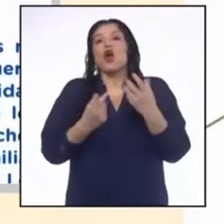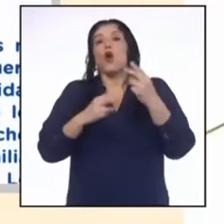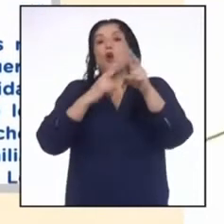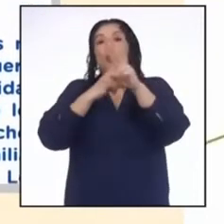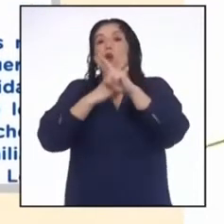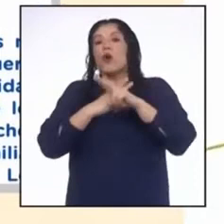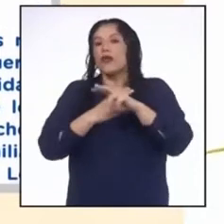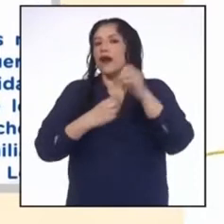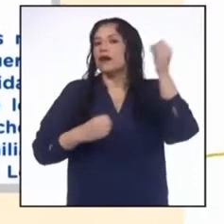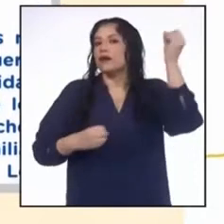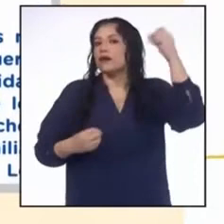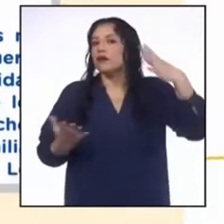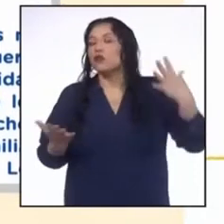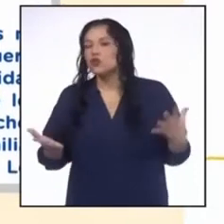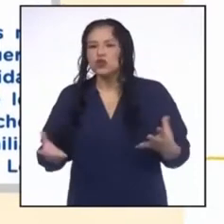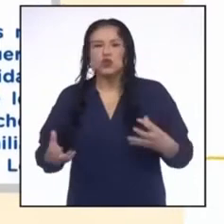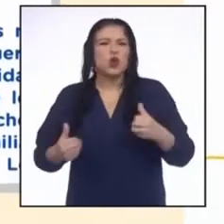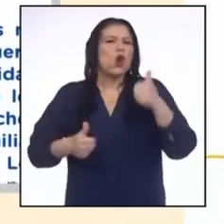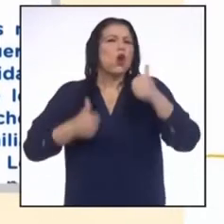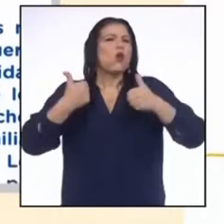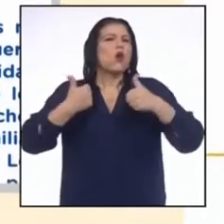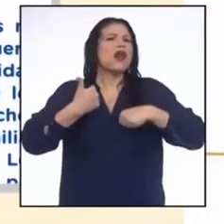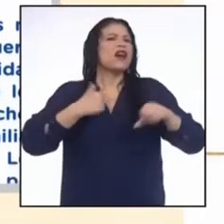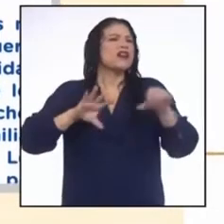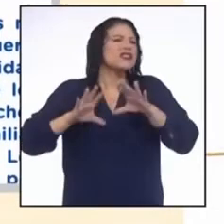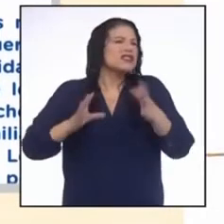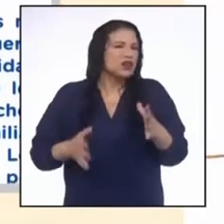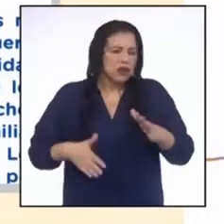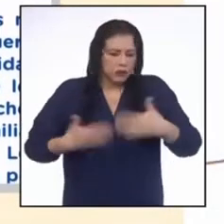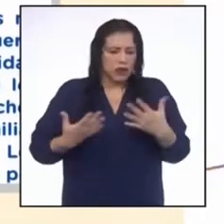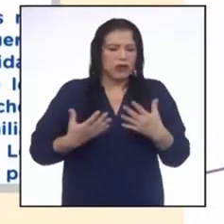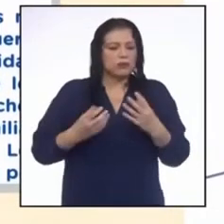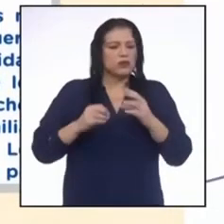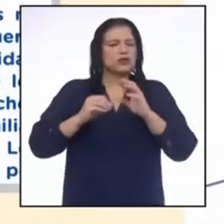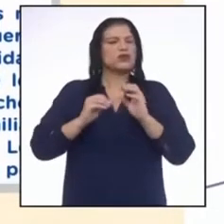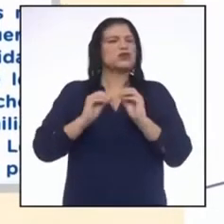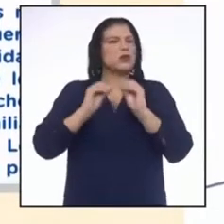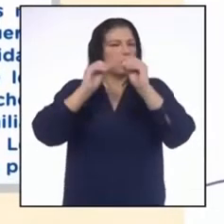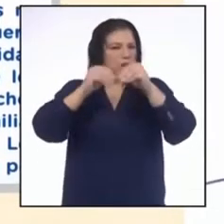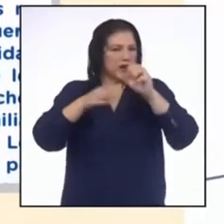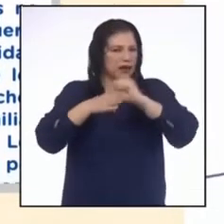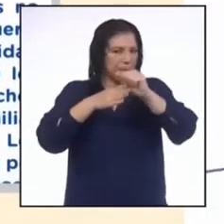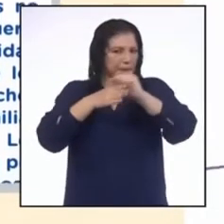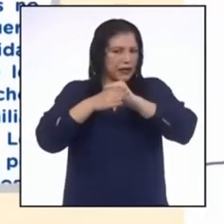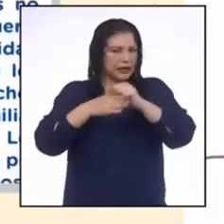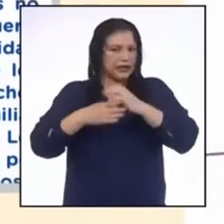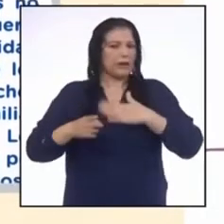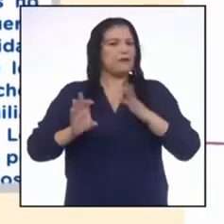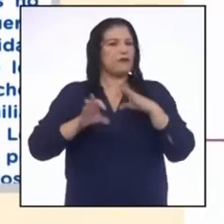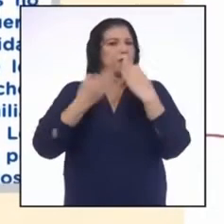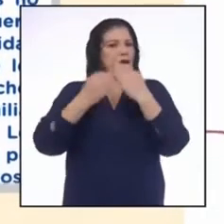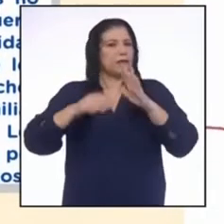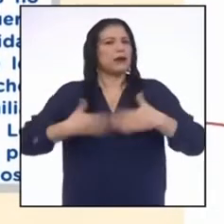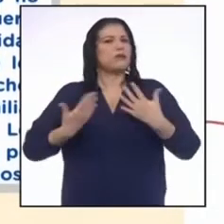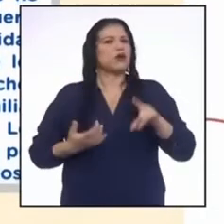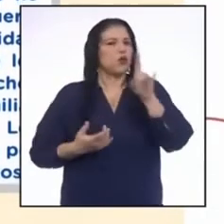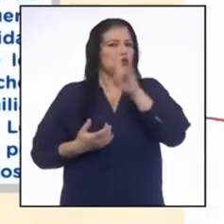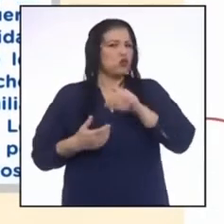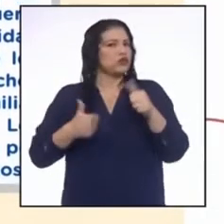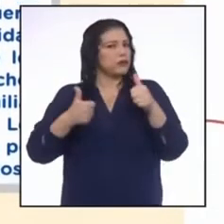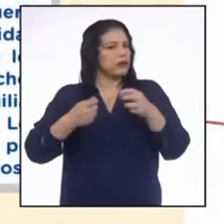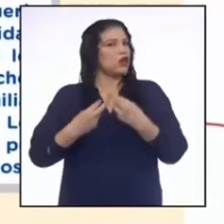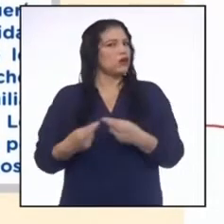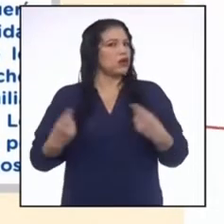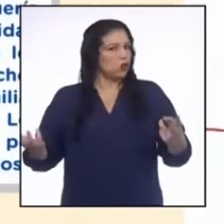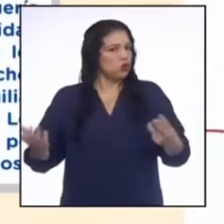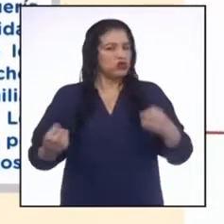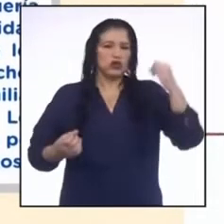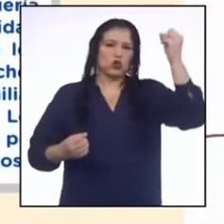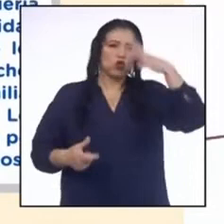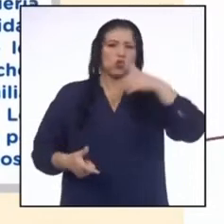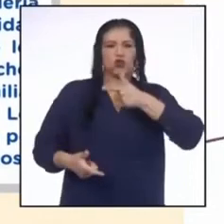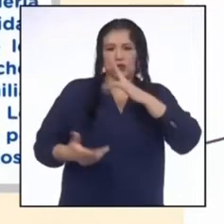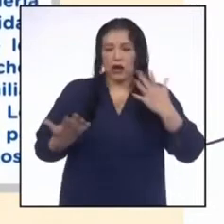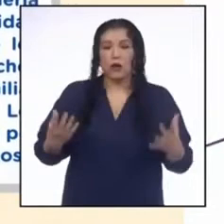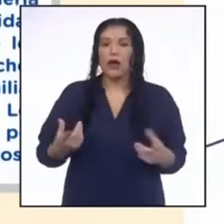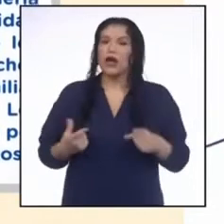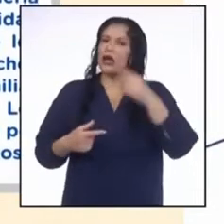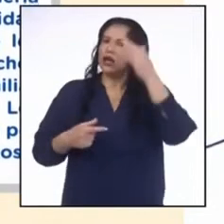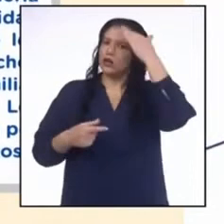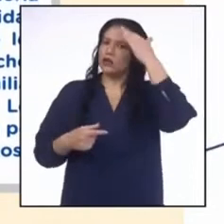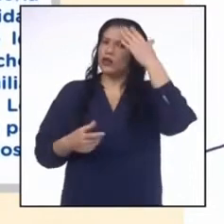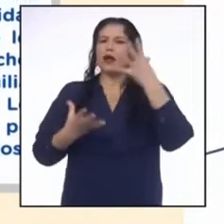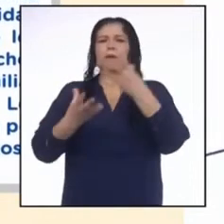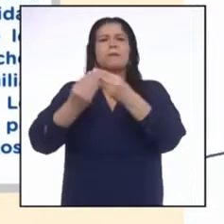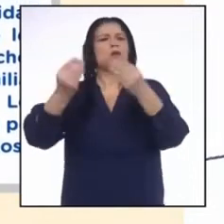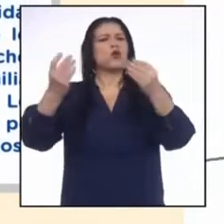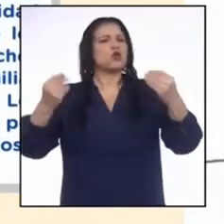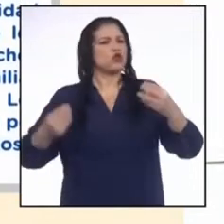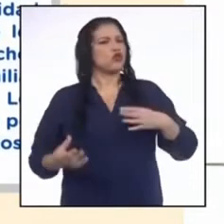preguntarles, ¿qué prácticas podemos implementar en nuestra familia para hacer buen uso de nuestros recursos? Estoy seguro que, como yo, hay muchas y